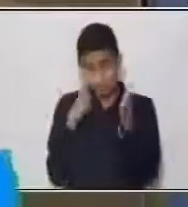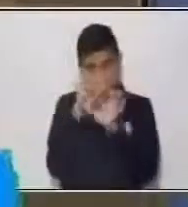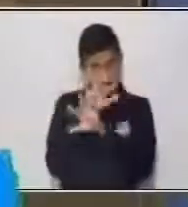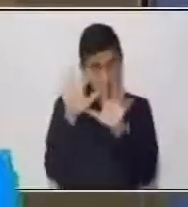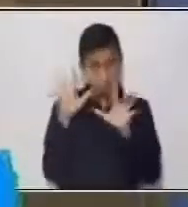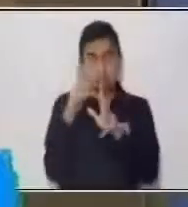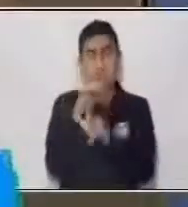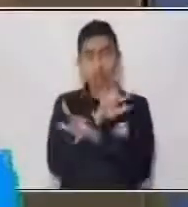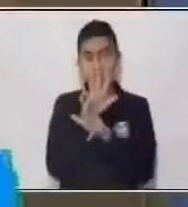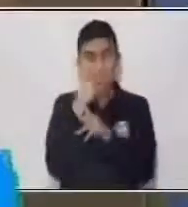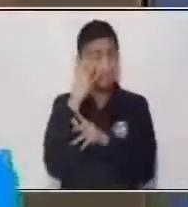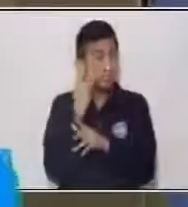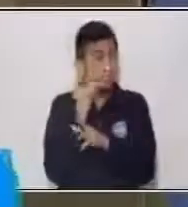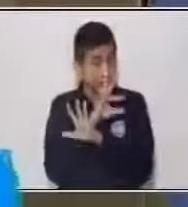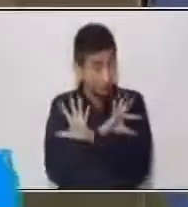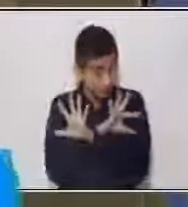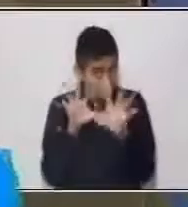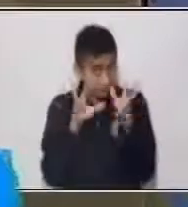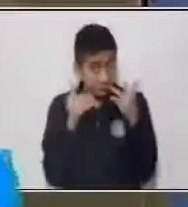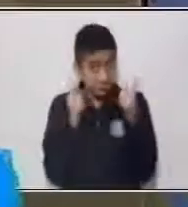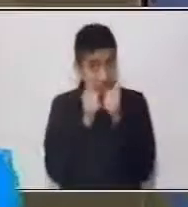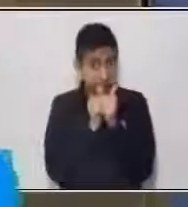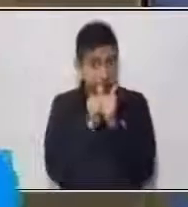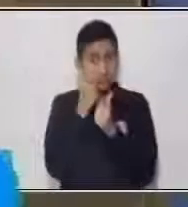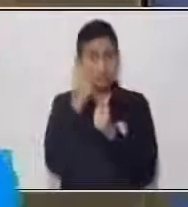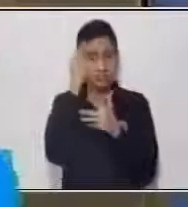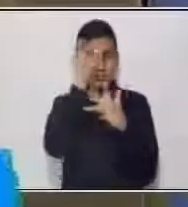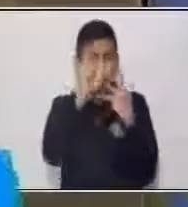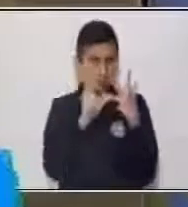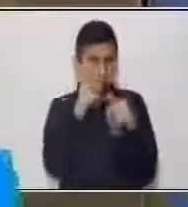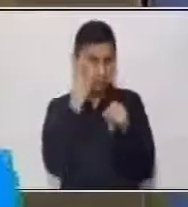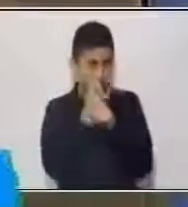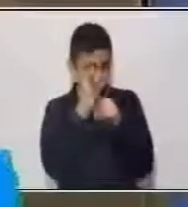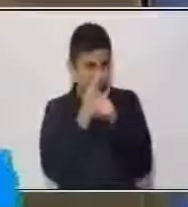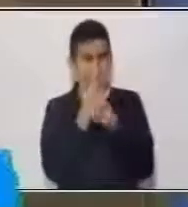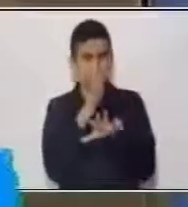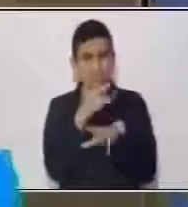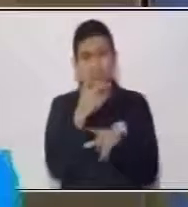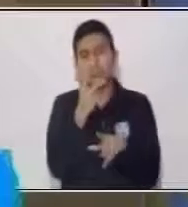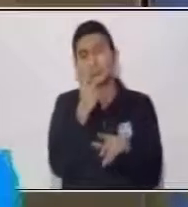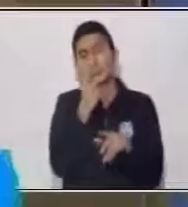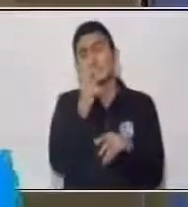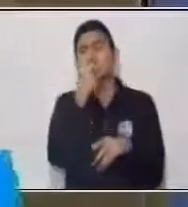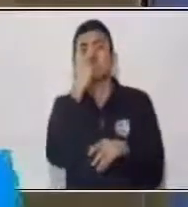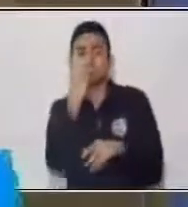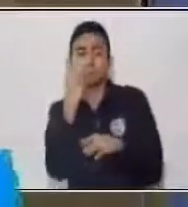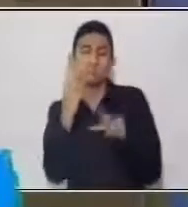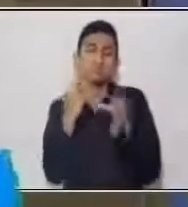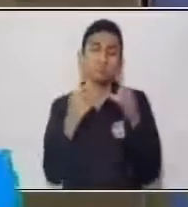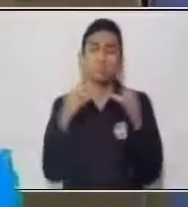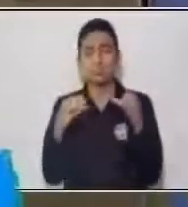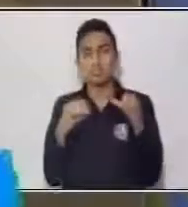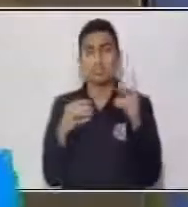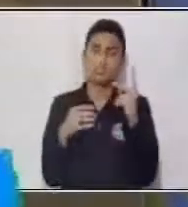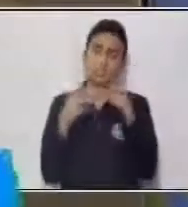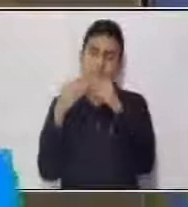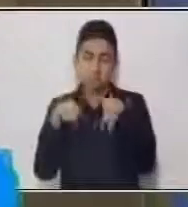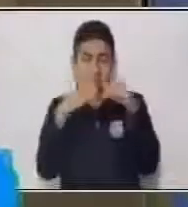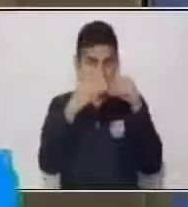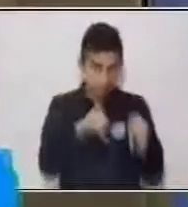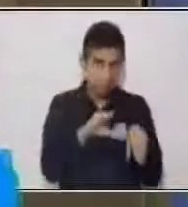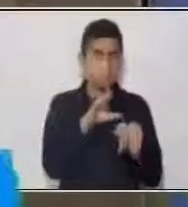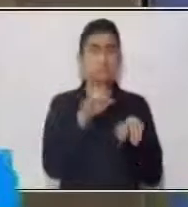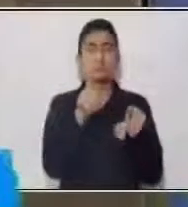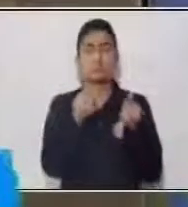experimento, juntamos los materiales que vamos a usar. Que utilicé dos vasos de cristal, huevos, sal y